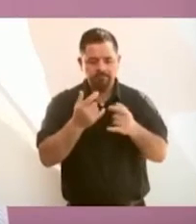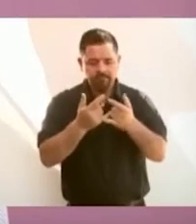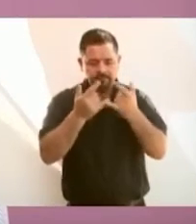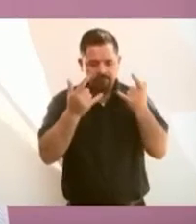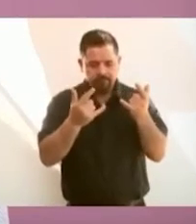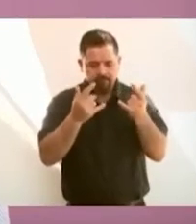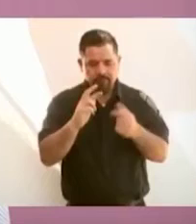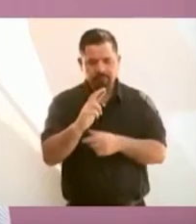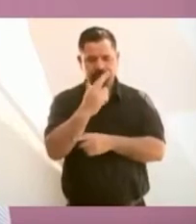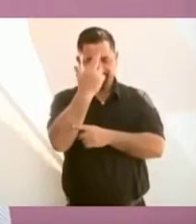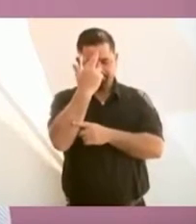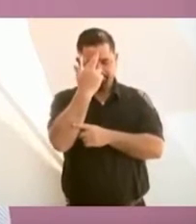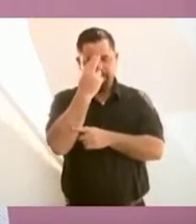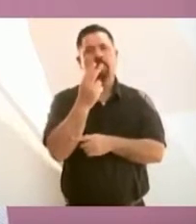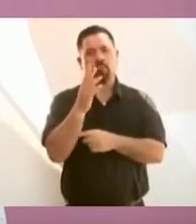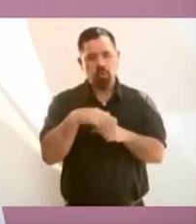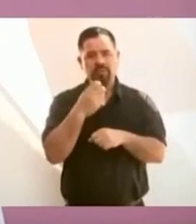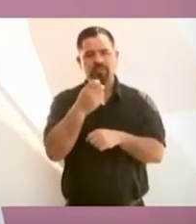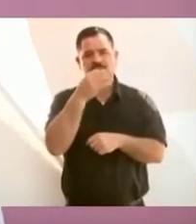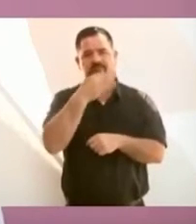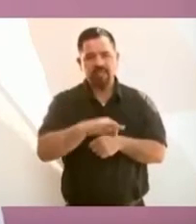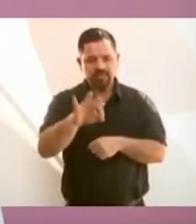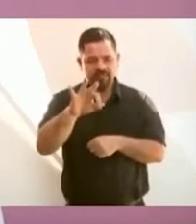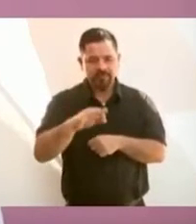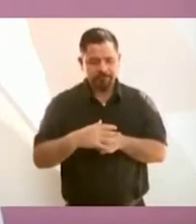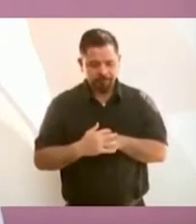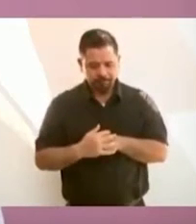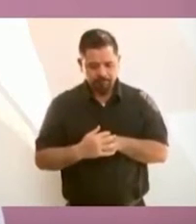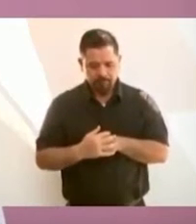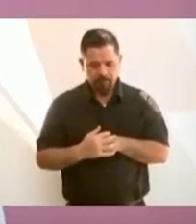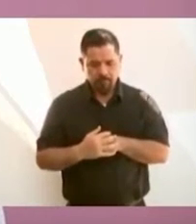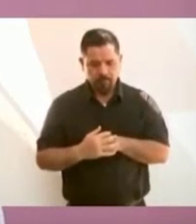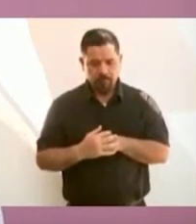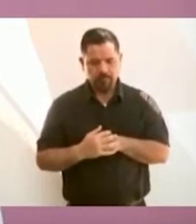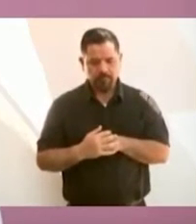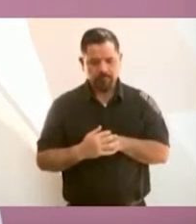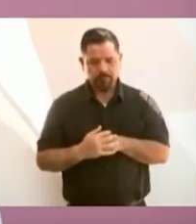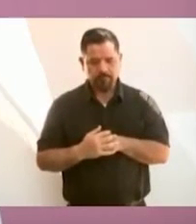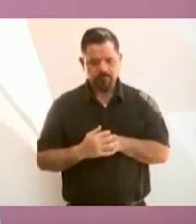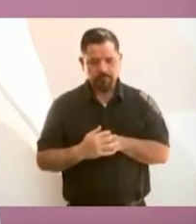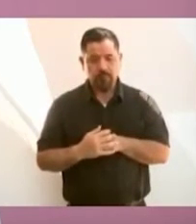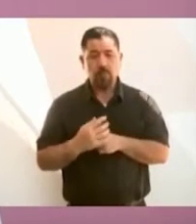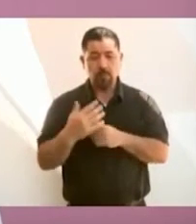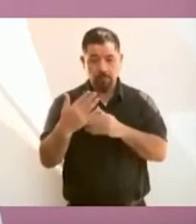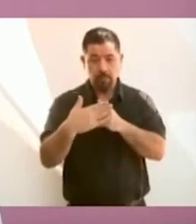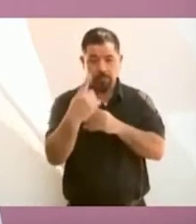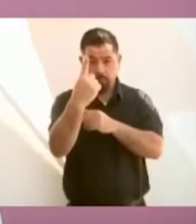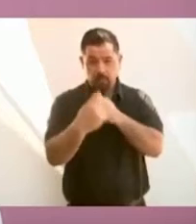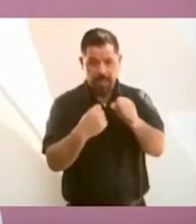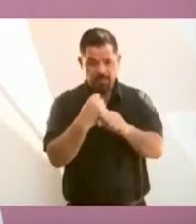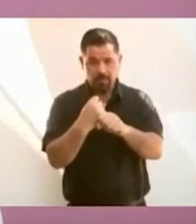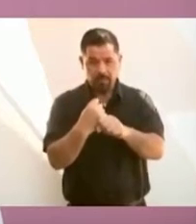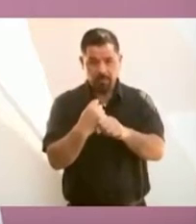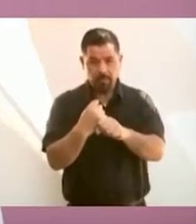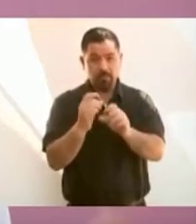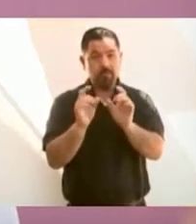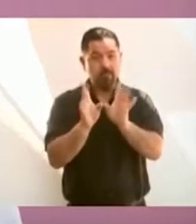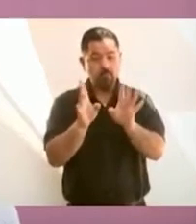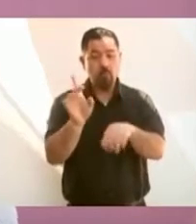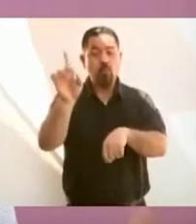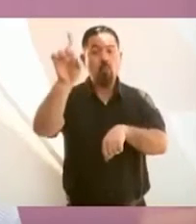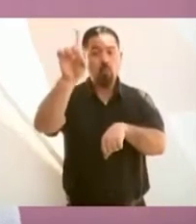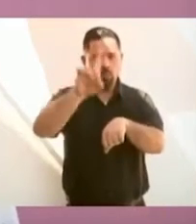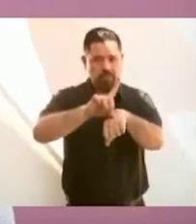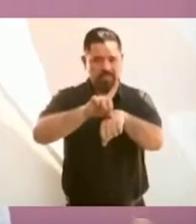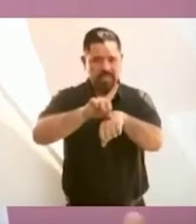y un día del año próximo, de 12